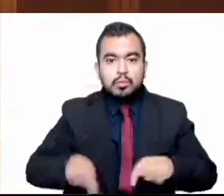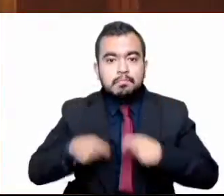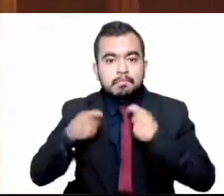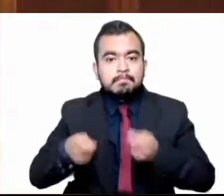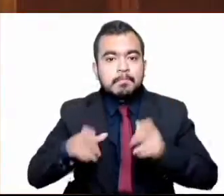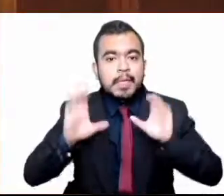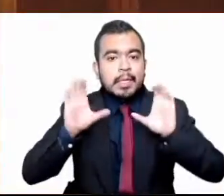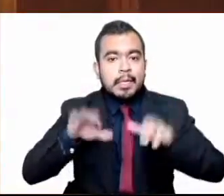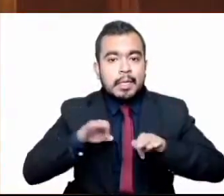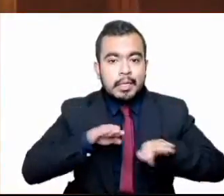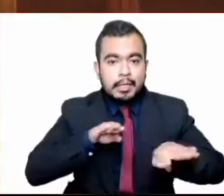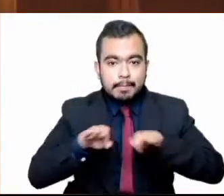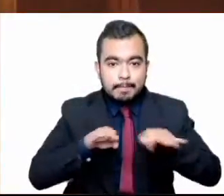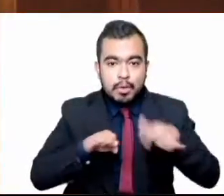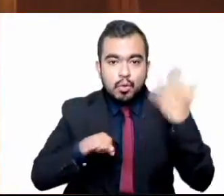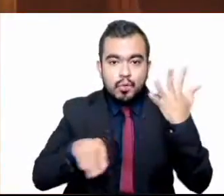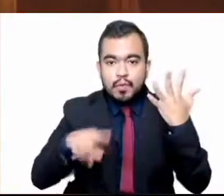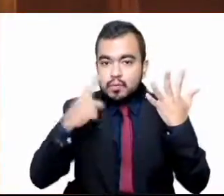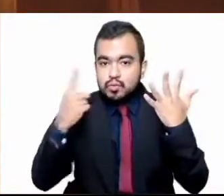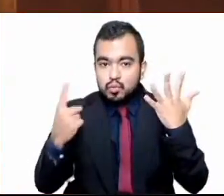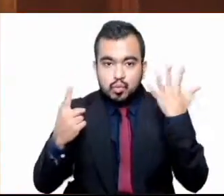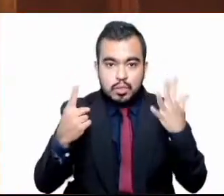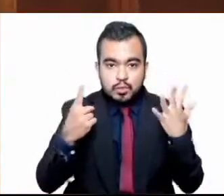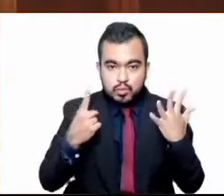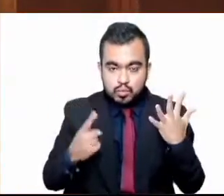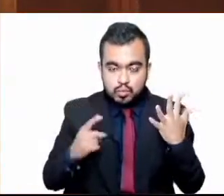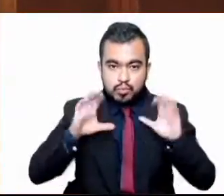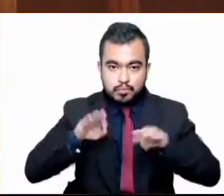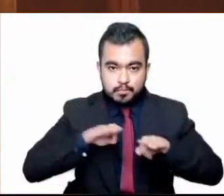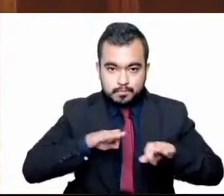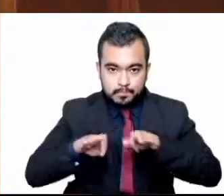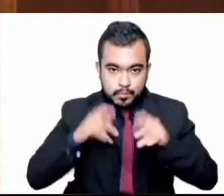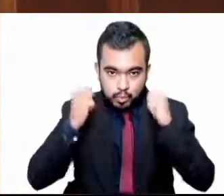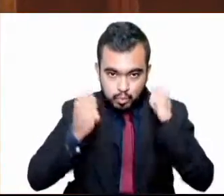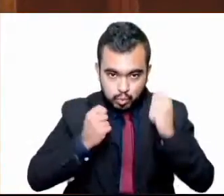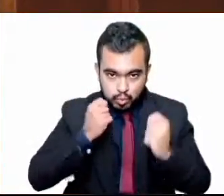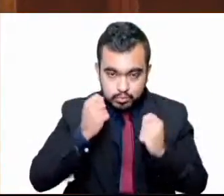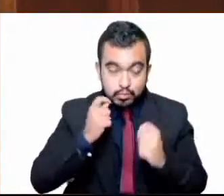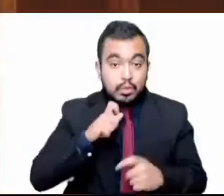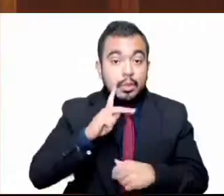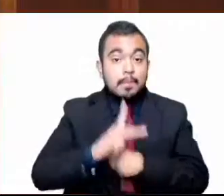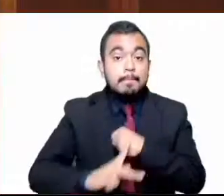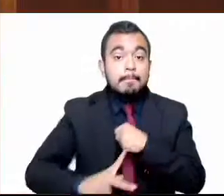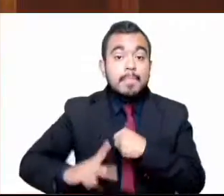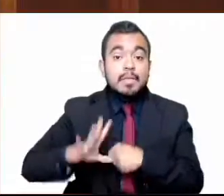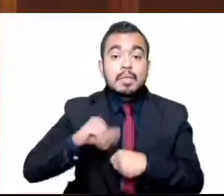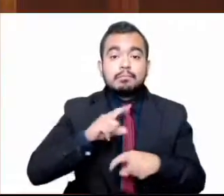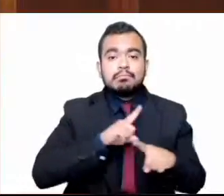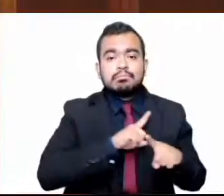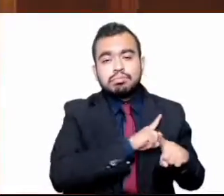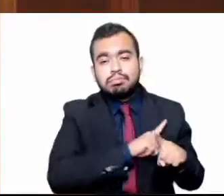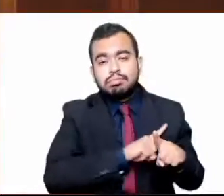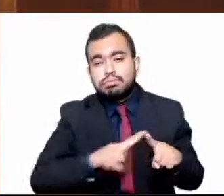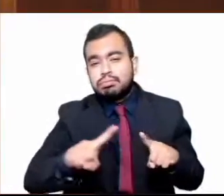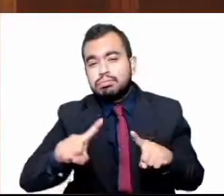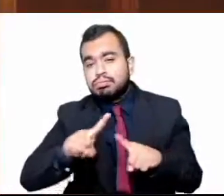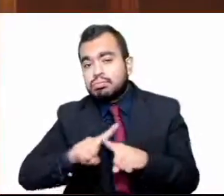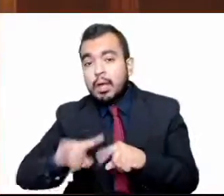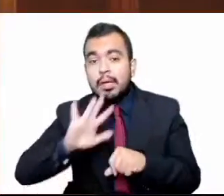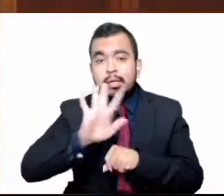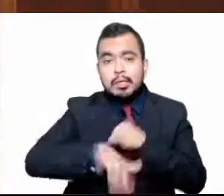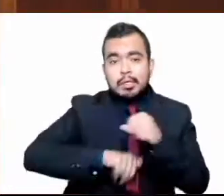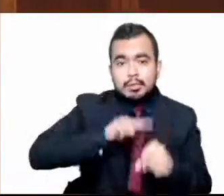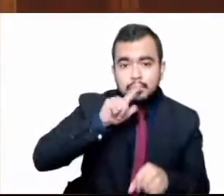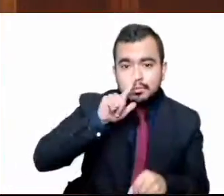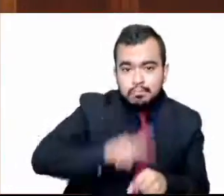orgullosamente, es considerado un territorio megadiverso por poseer flora y fauna que no se encuentra